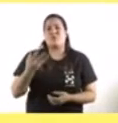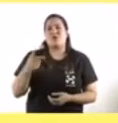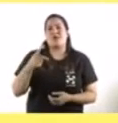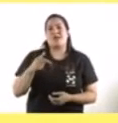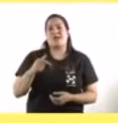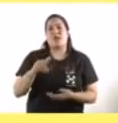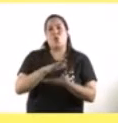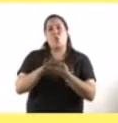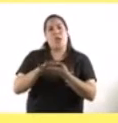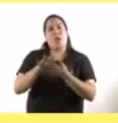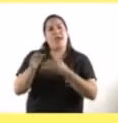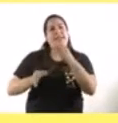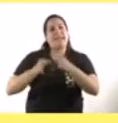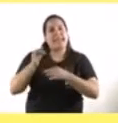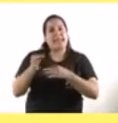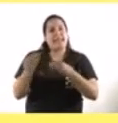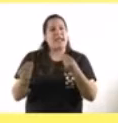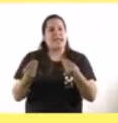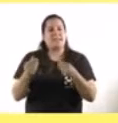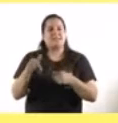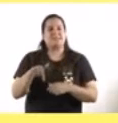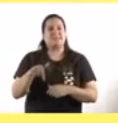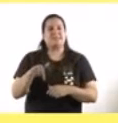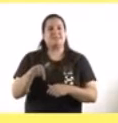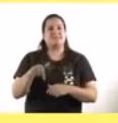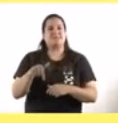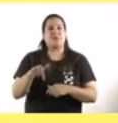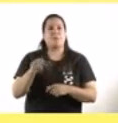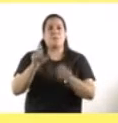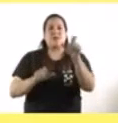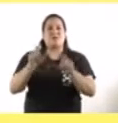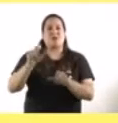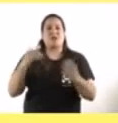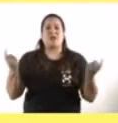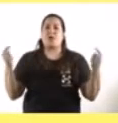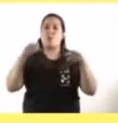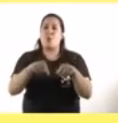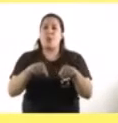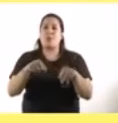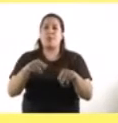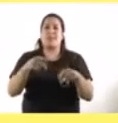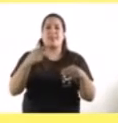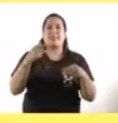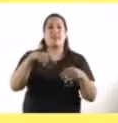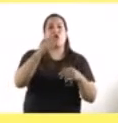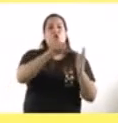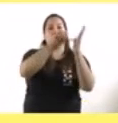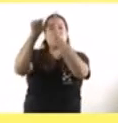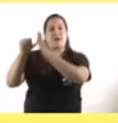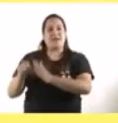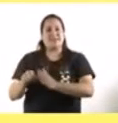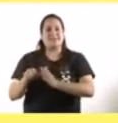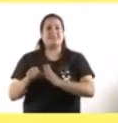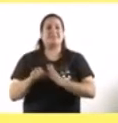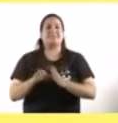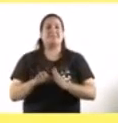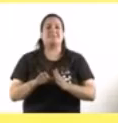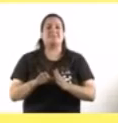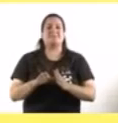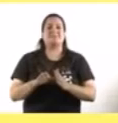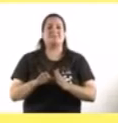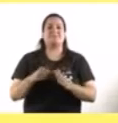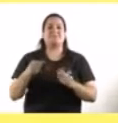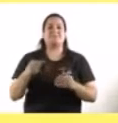estrategia que se está preparando para los que vienen y regresan del extranjero, incluye la necesidad para algunos